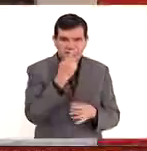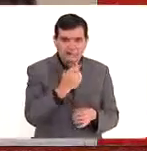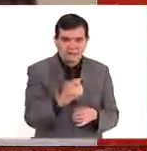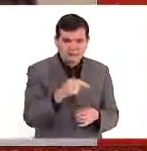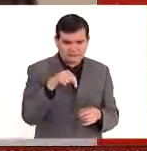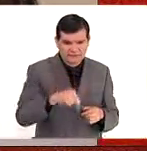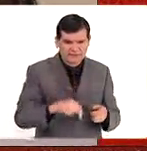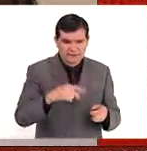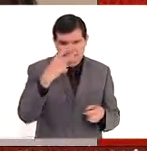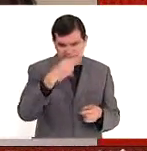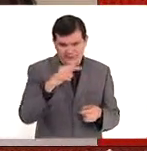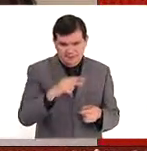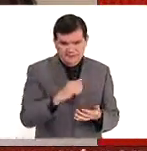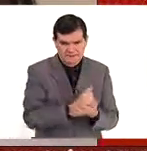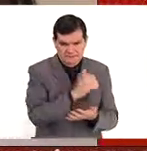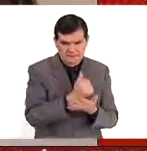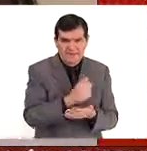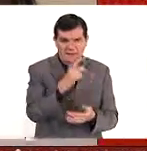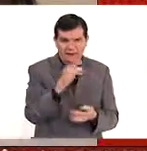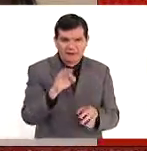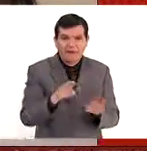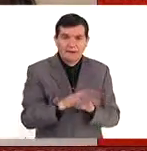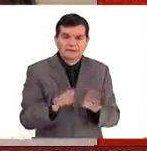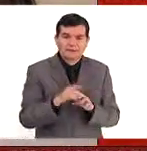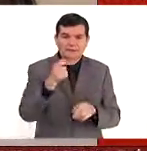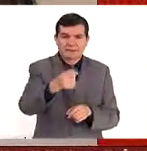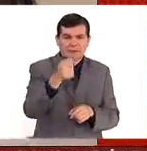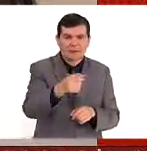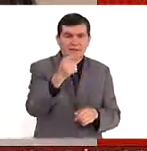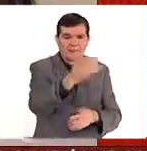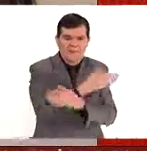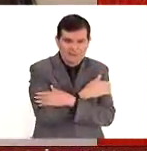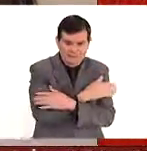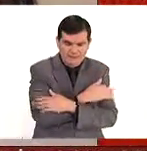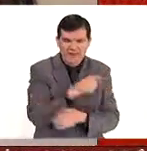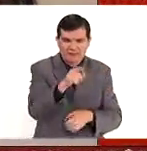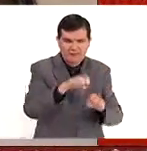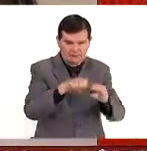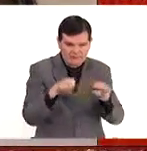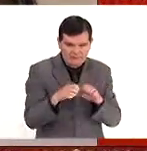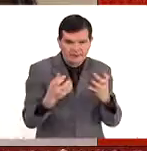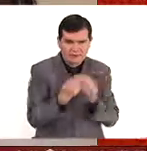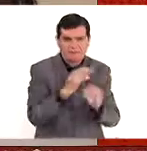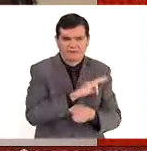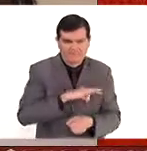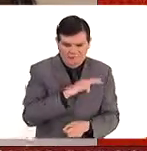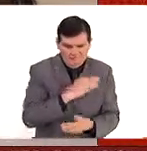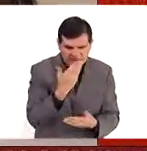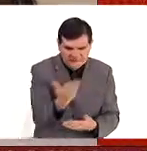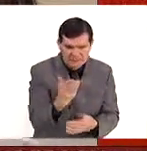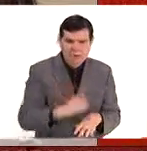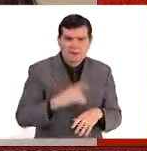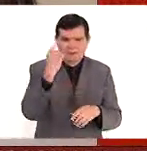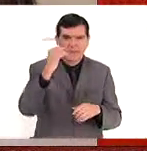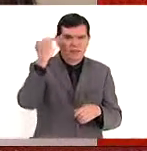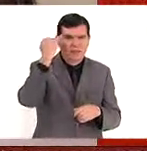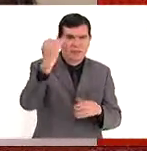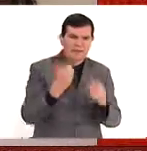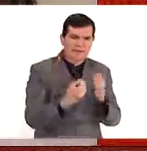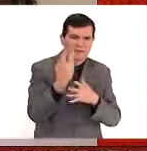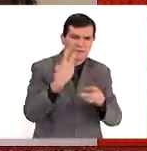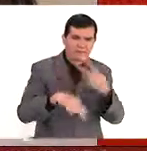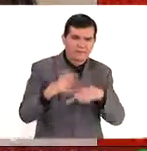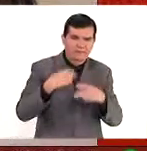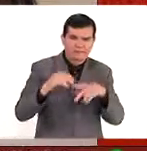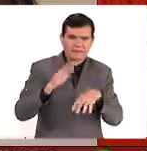Desde México, desde la Ciudad de México, te mandamos un fuerte abrazo a ti, a tu equipo, felicidades. Y ojalá sirvas para inspirar a